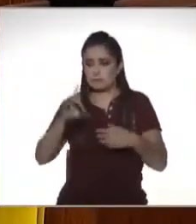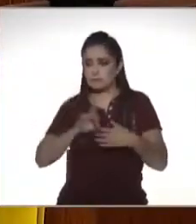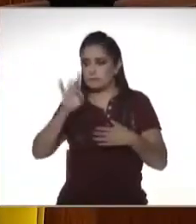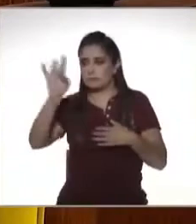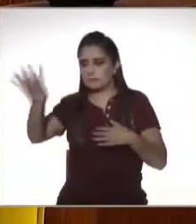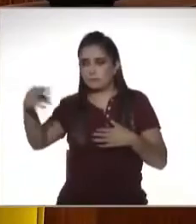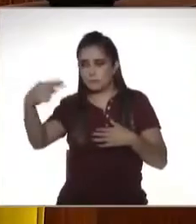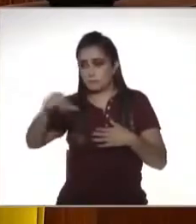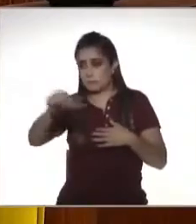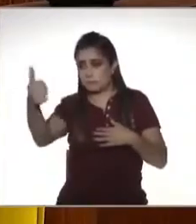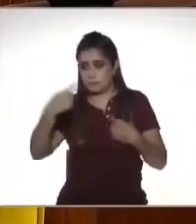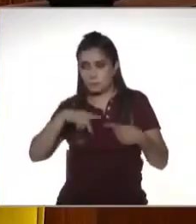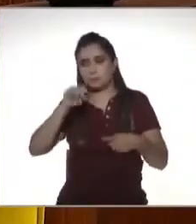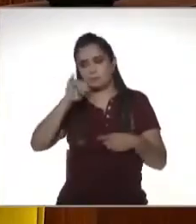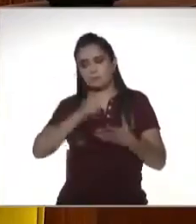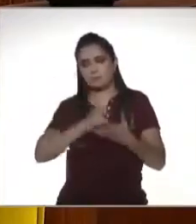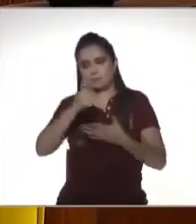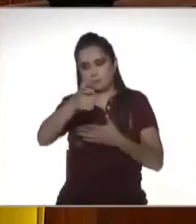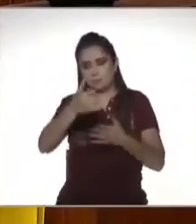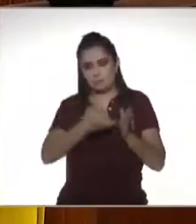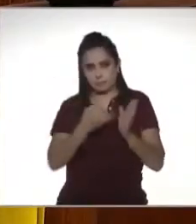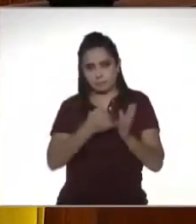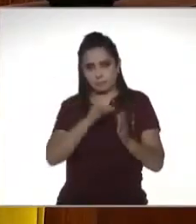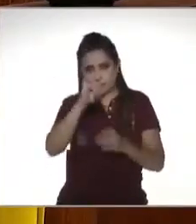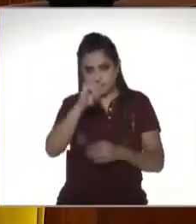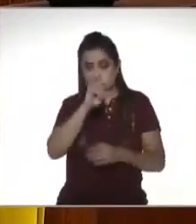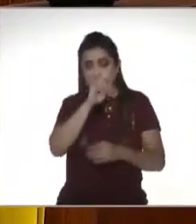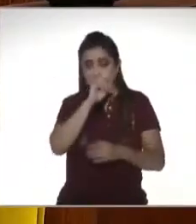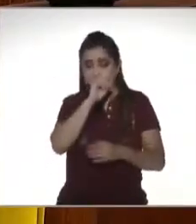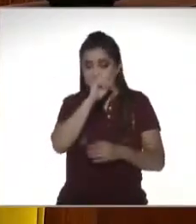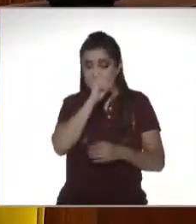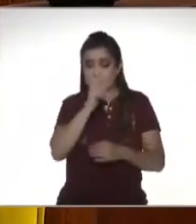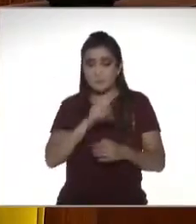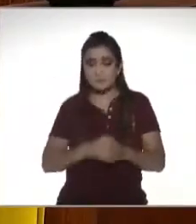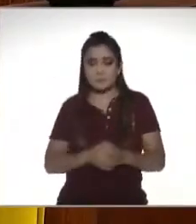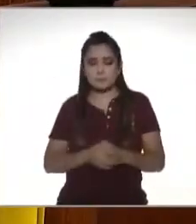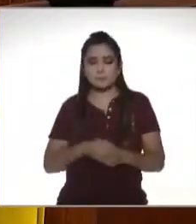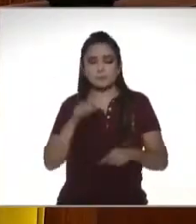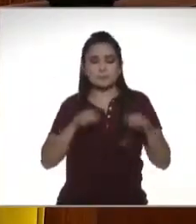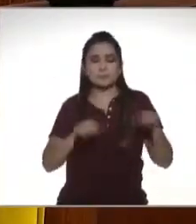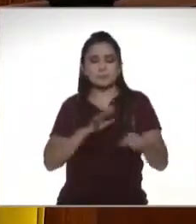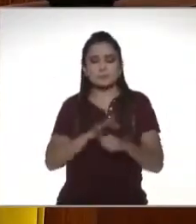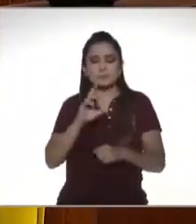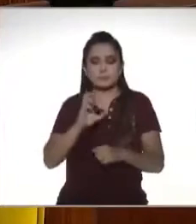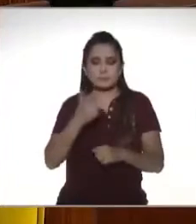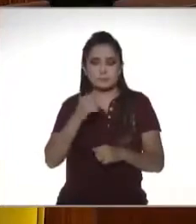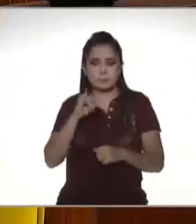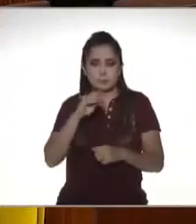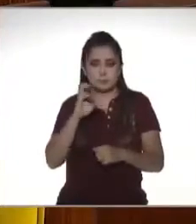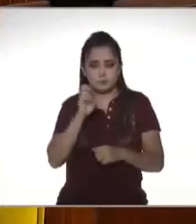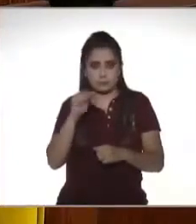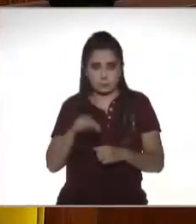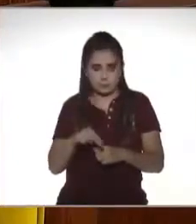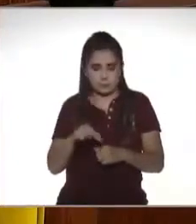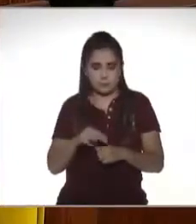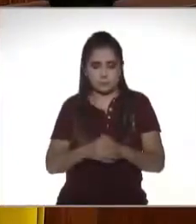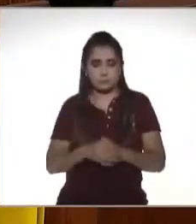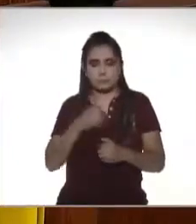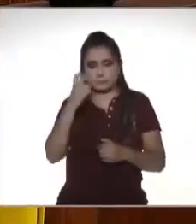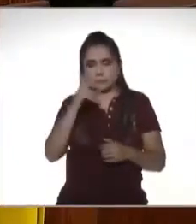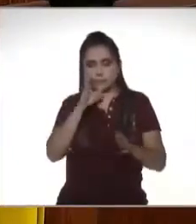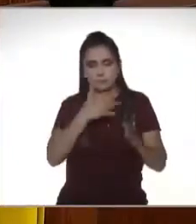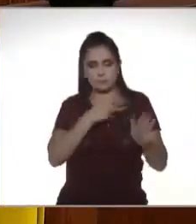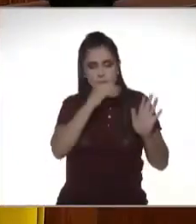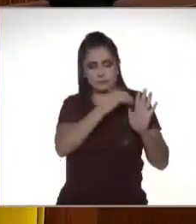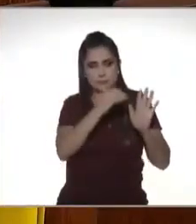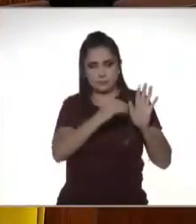tengan problemas y la clasificación de los ingresos y la aplicación de las deducciones dependerá en qué régimen esté insistiendo un poco todo eso ya viene previamente